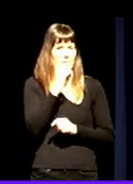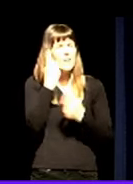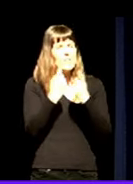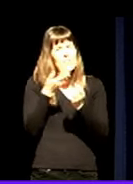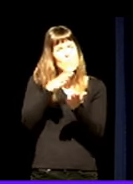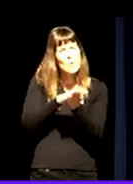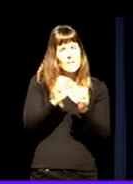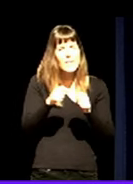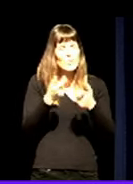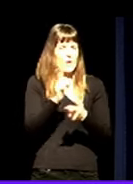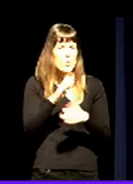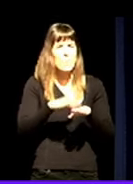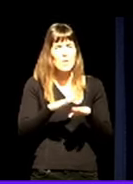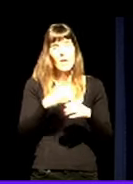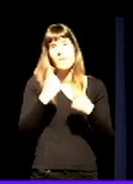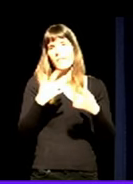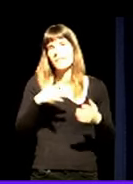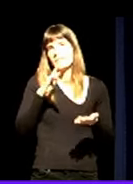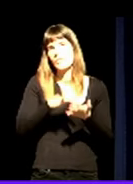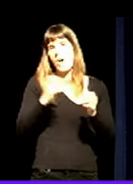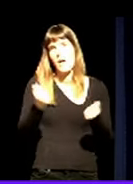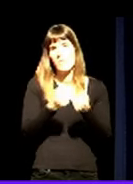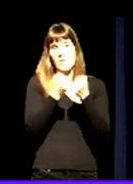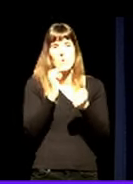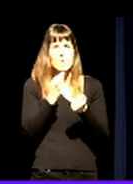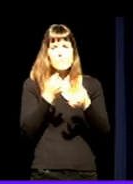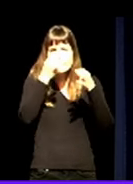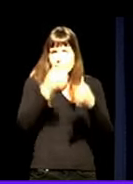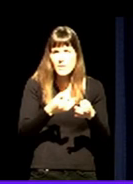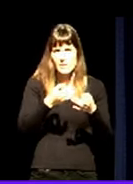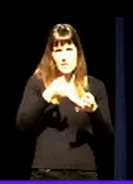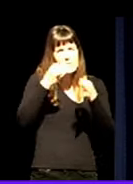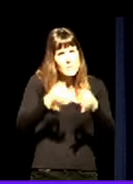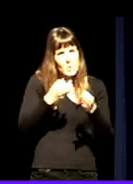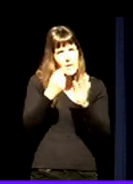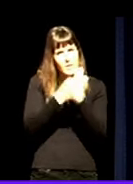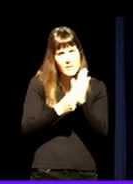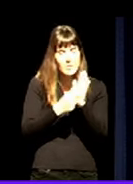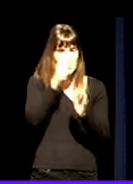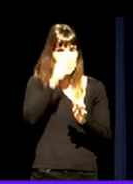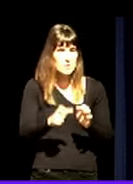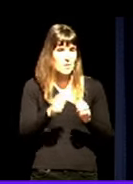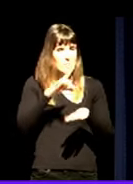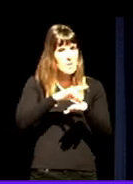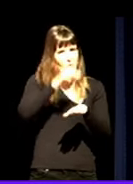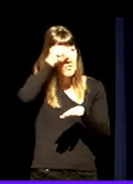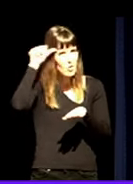de la muerte no natural. Muchas veces quedan como muertes accidentales, o no se puede establecer con criterio suficiente. El médico forense lo tiene complicado.